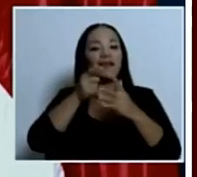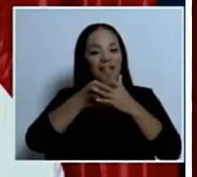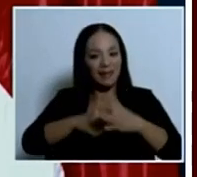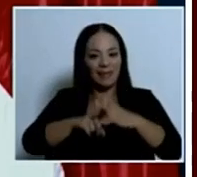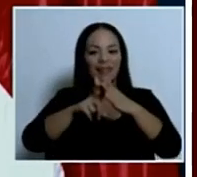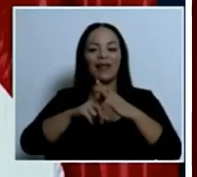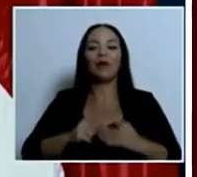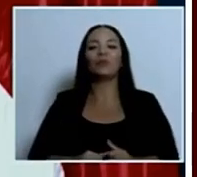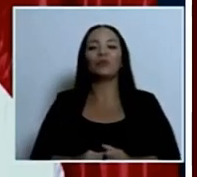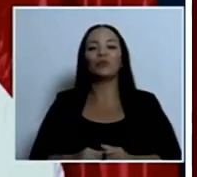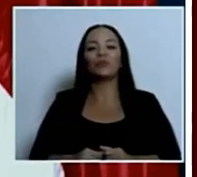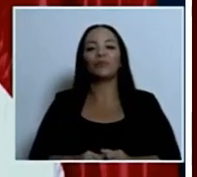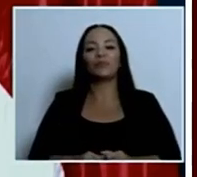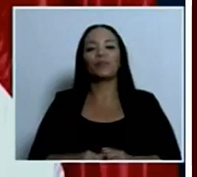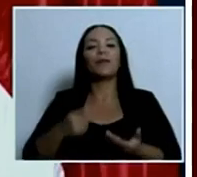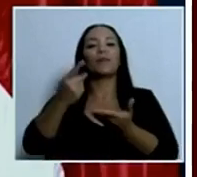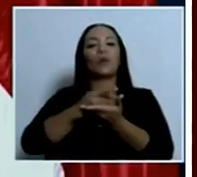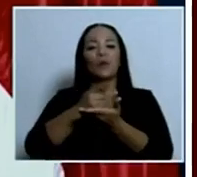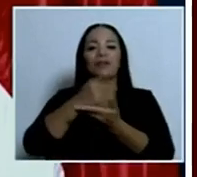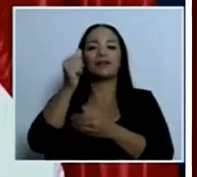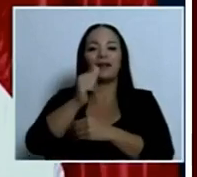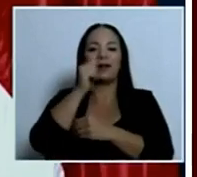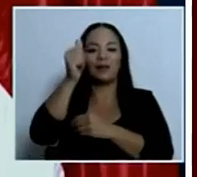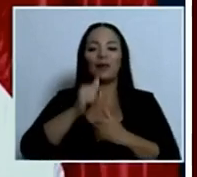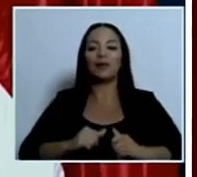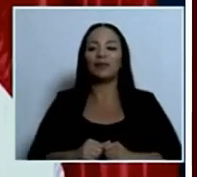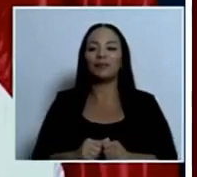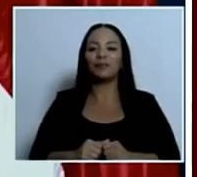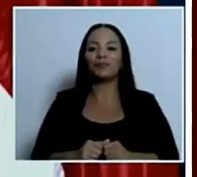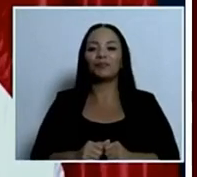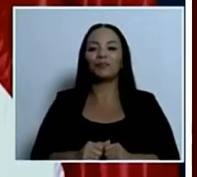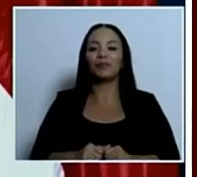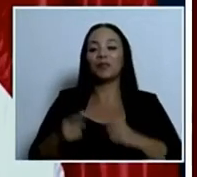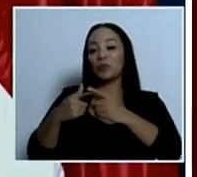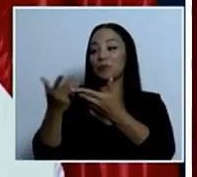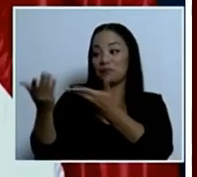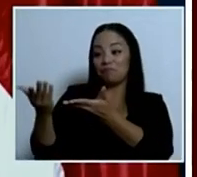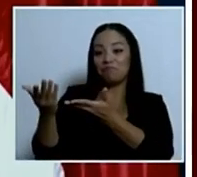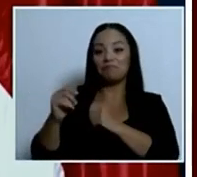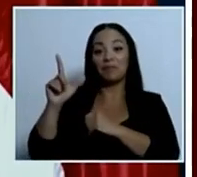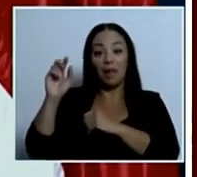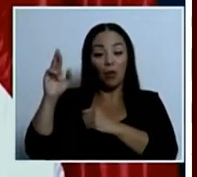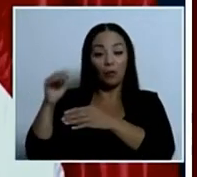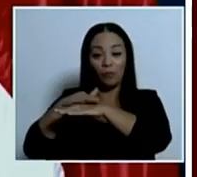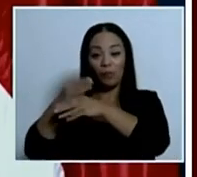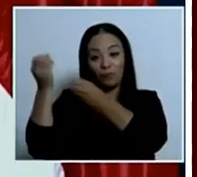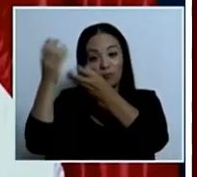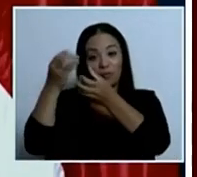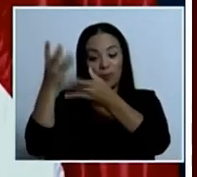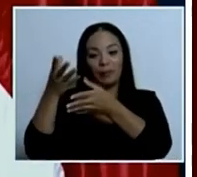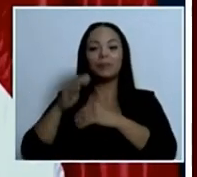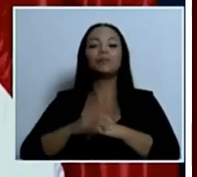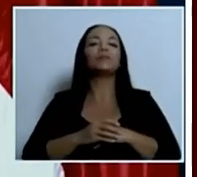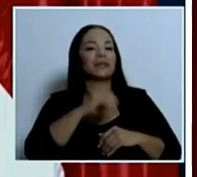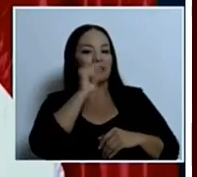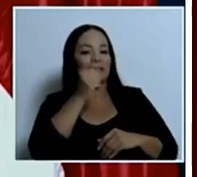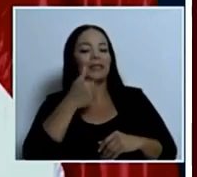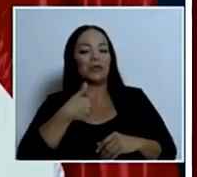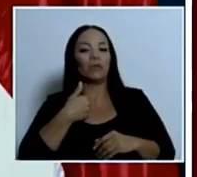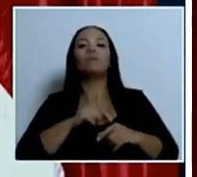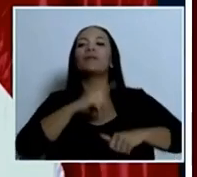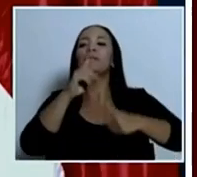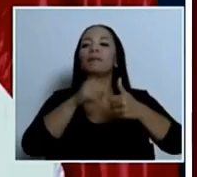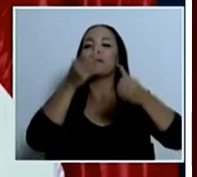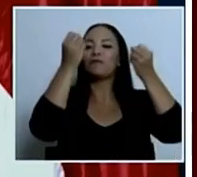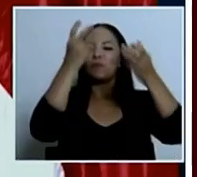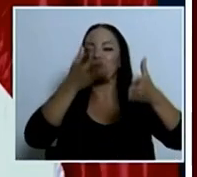la provincia de La Juela. Así es que si quiere pasemos a los anuncios. Sí, señor presidente. El primer anuncio es